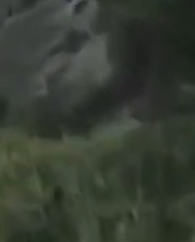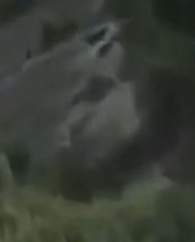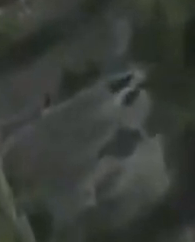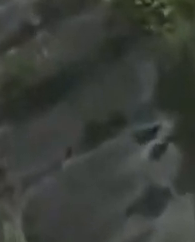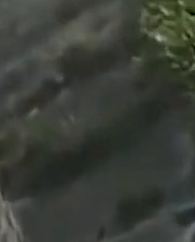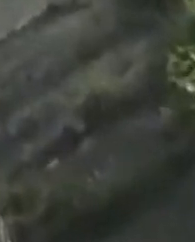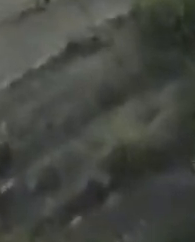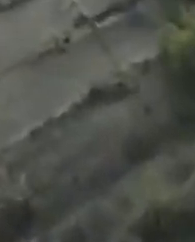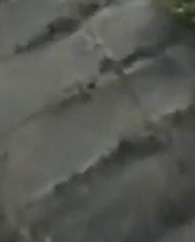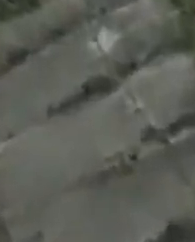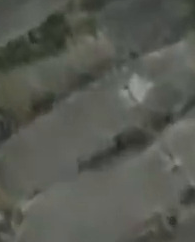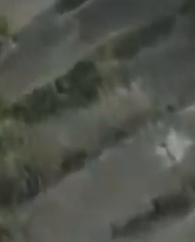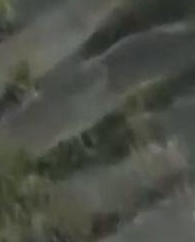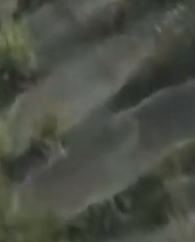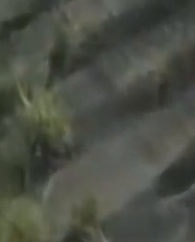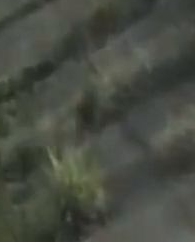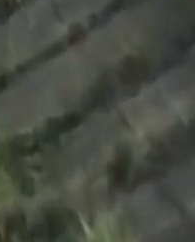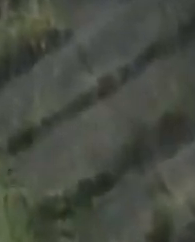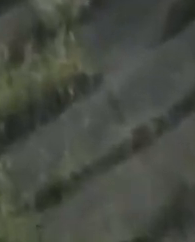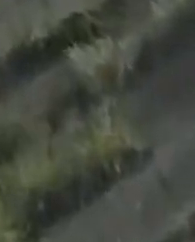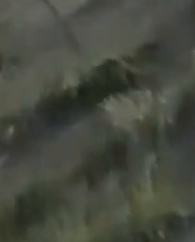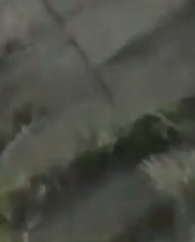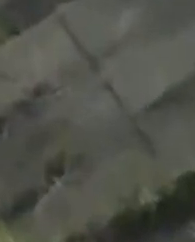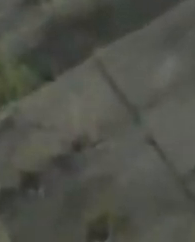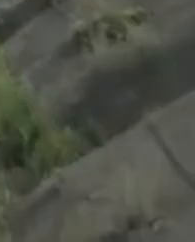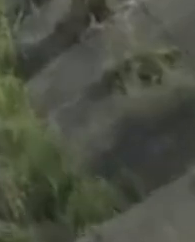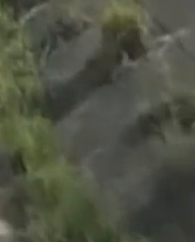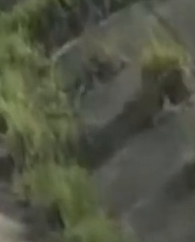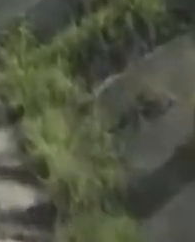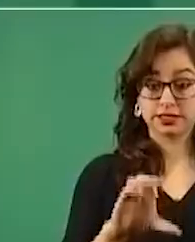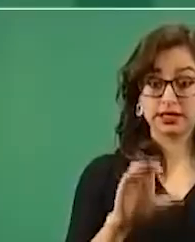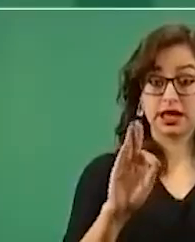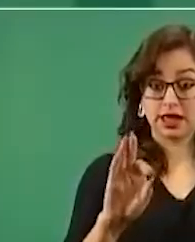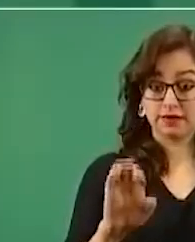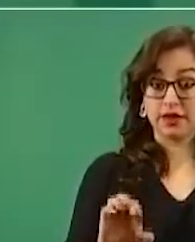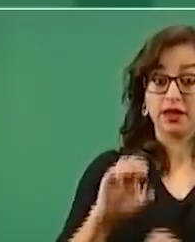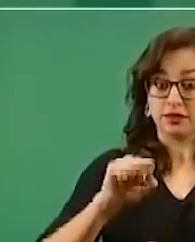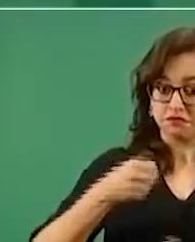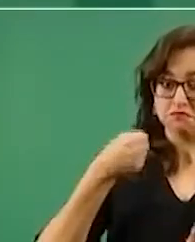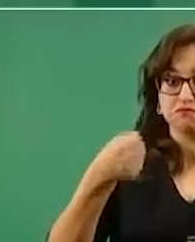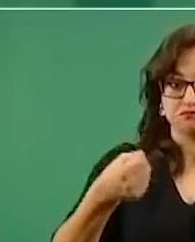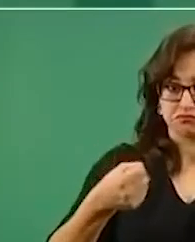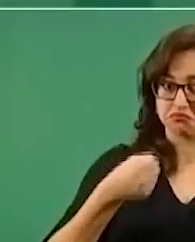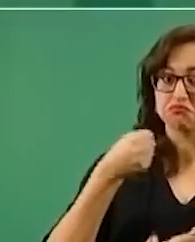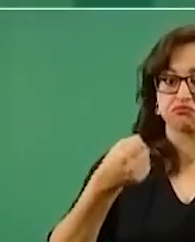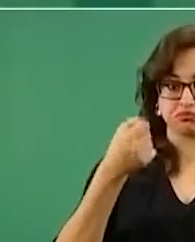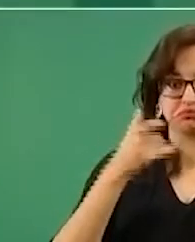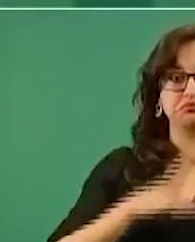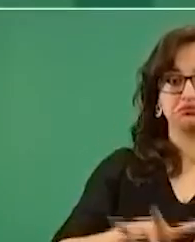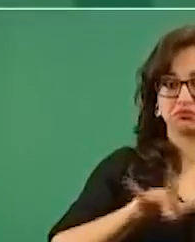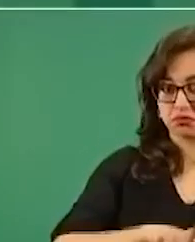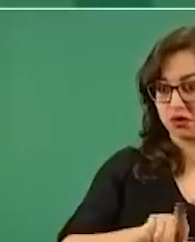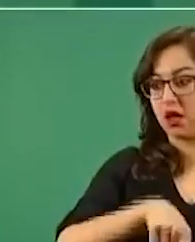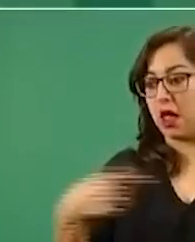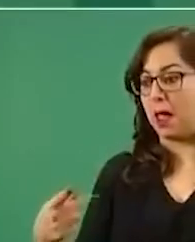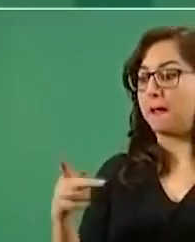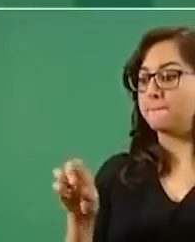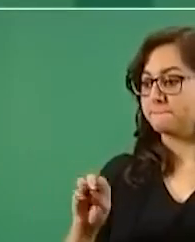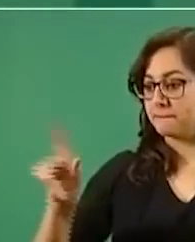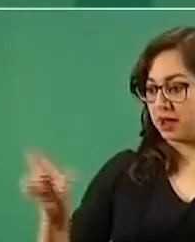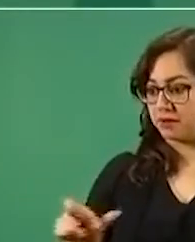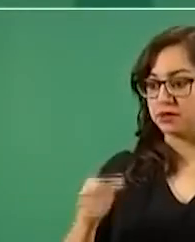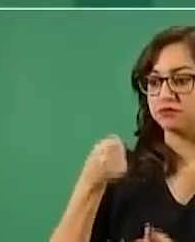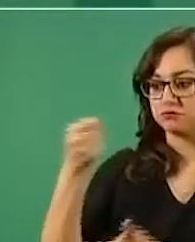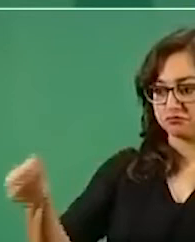Eran entre 12 y 15 mil millones de pesos, pero nos dijo que había un descuento de 10 mil